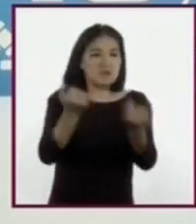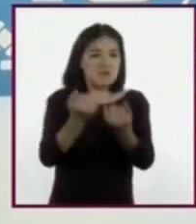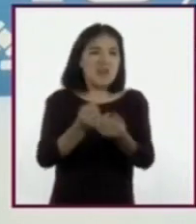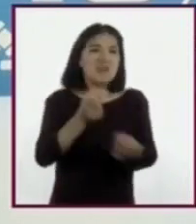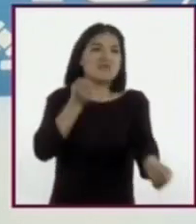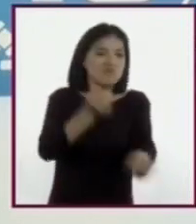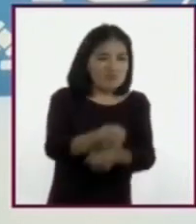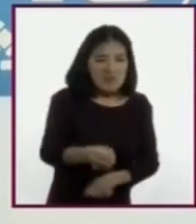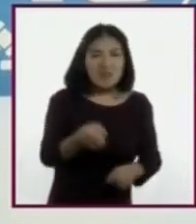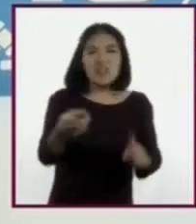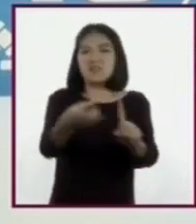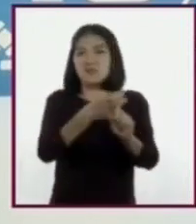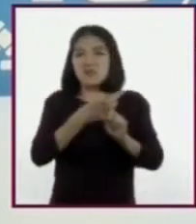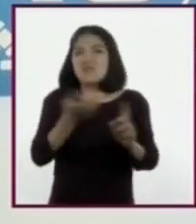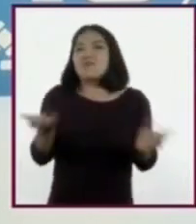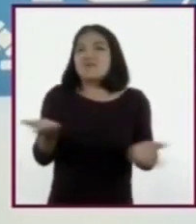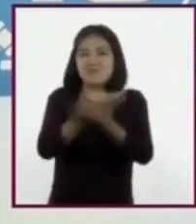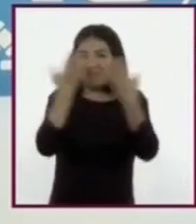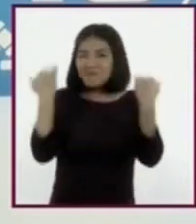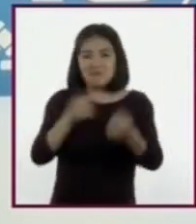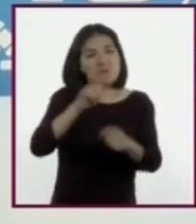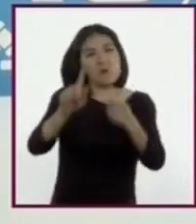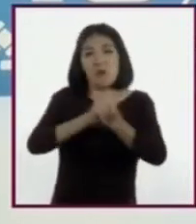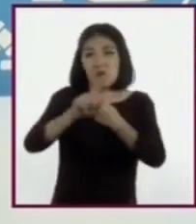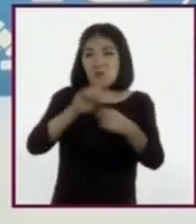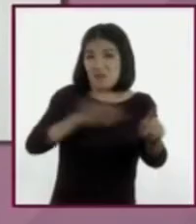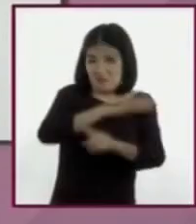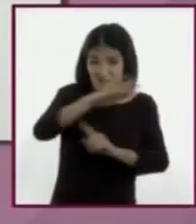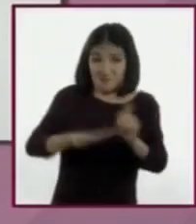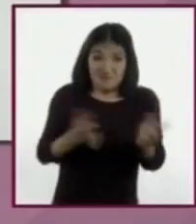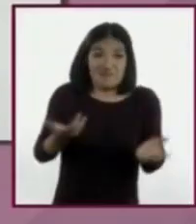es un problema colectivo. ¿Qué piensan de ello?